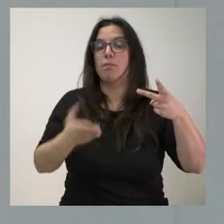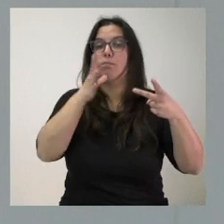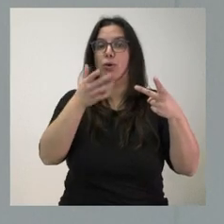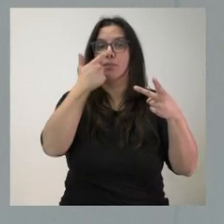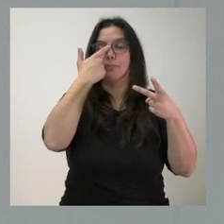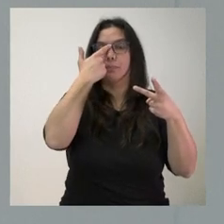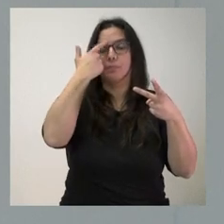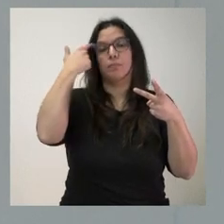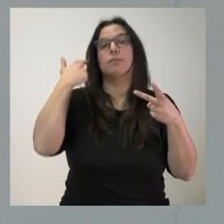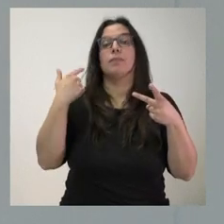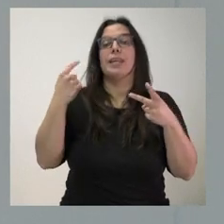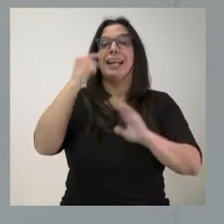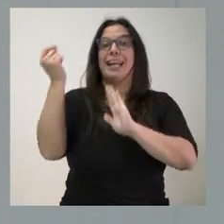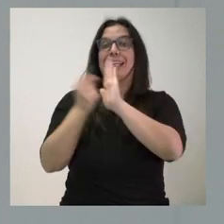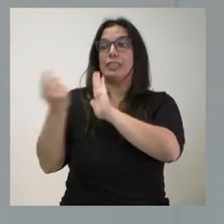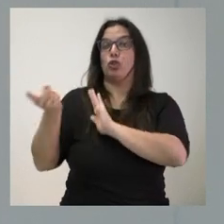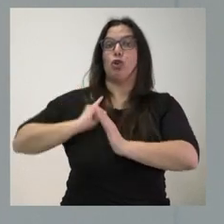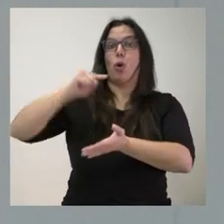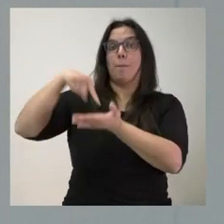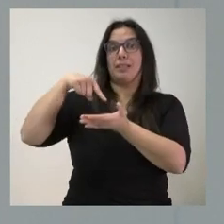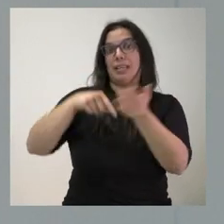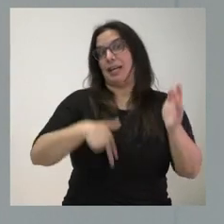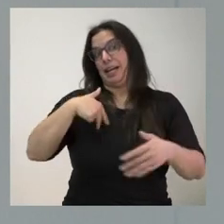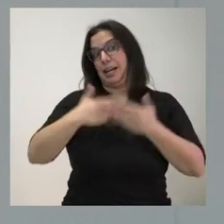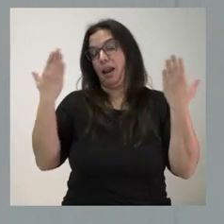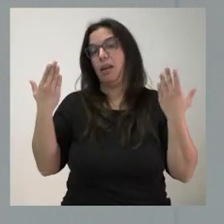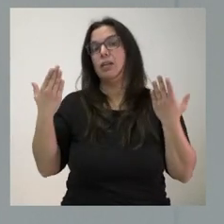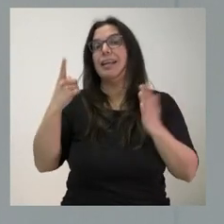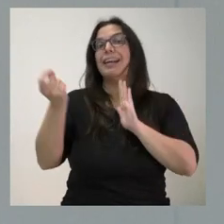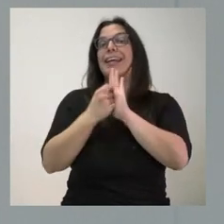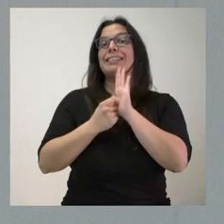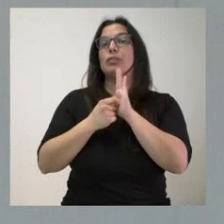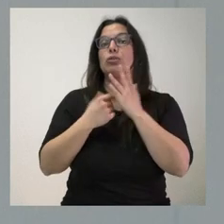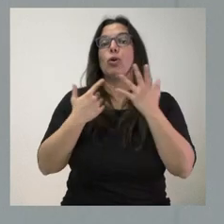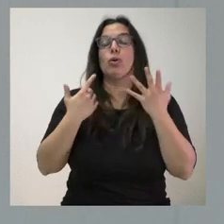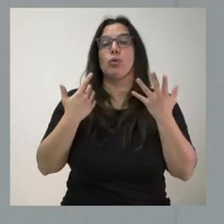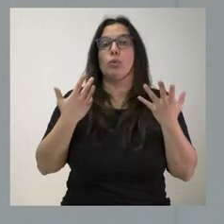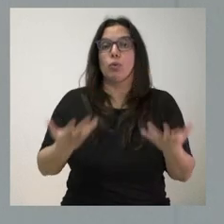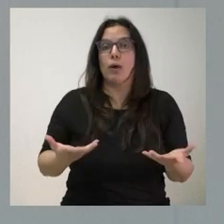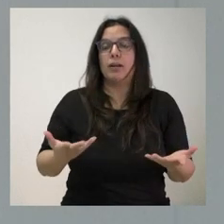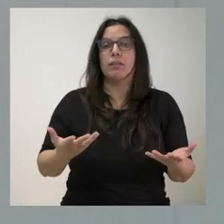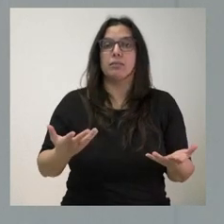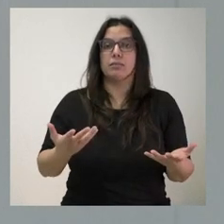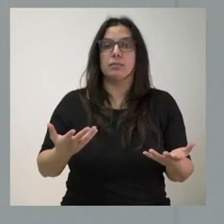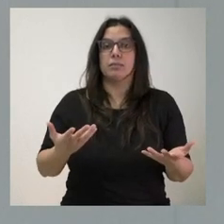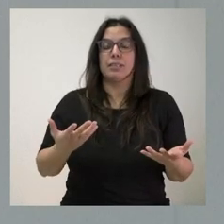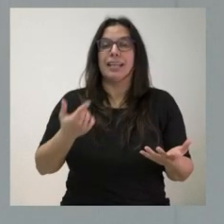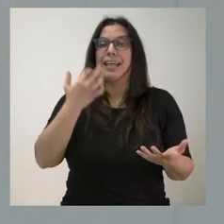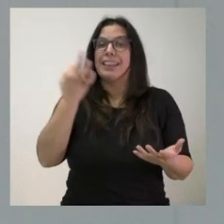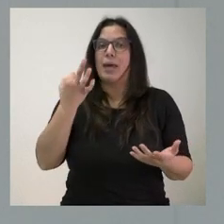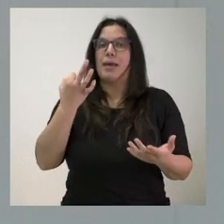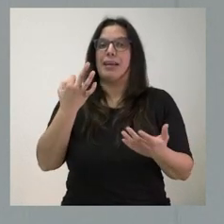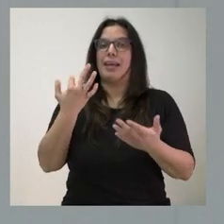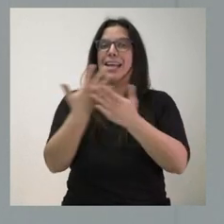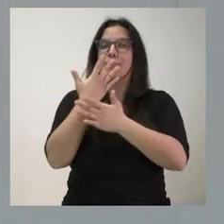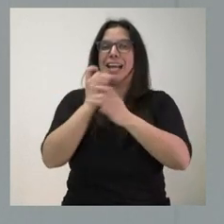el requisito que se exige con carácter general. Es un requisito de esta naturaleza en el que debe especificarse con claridad